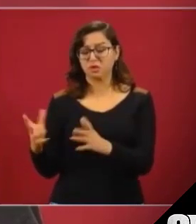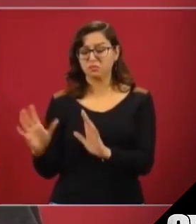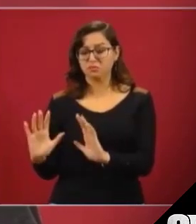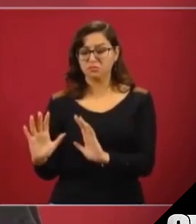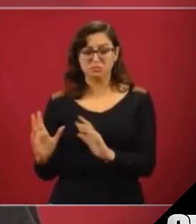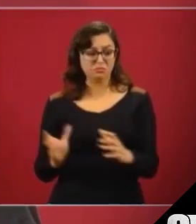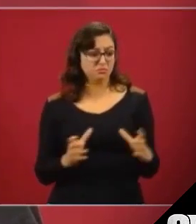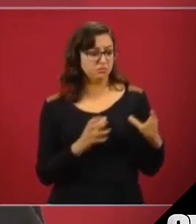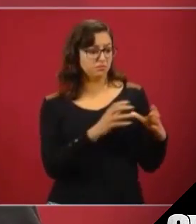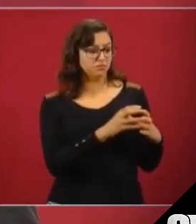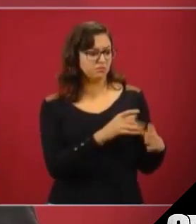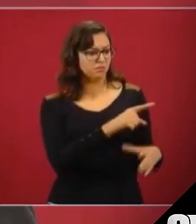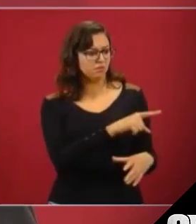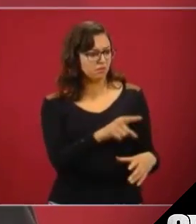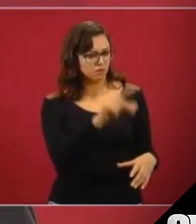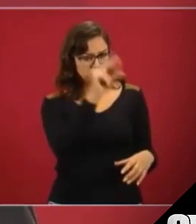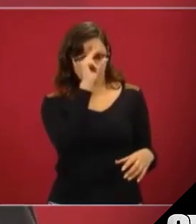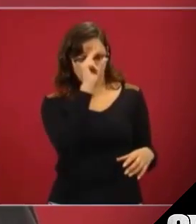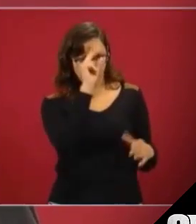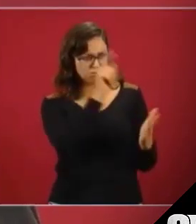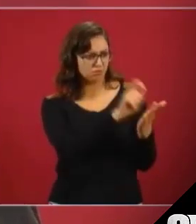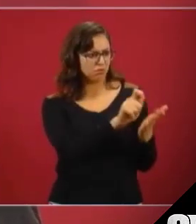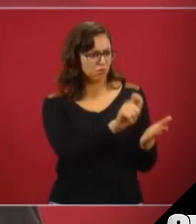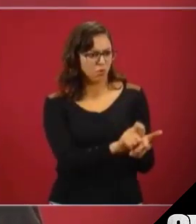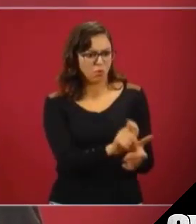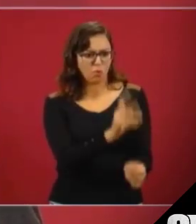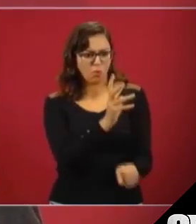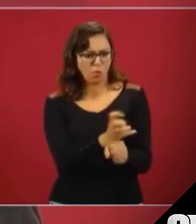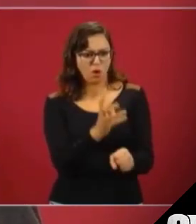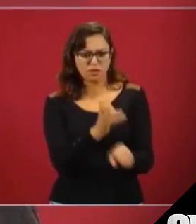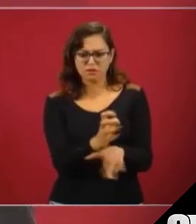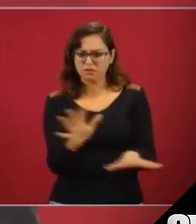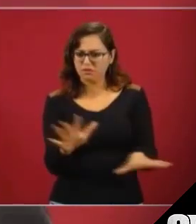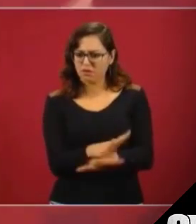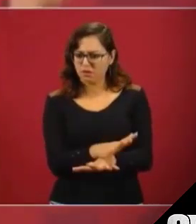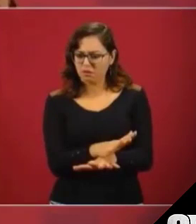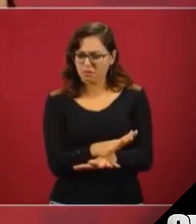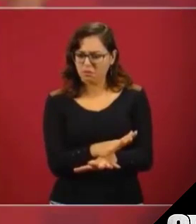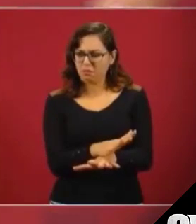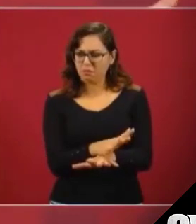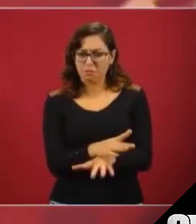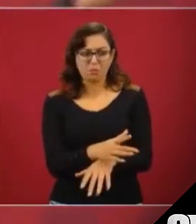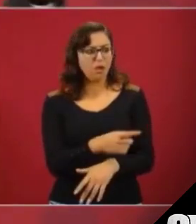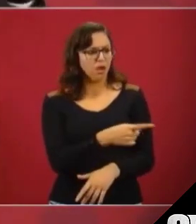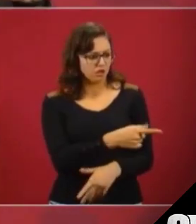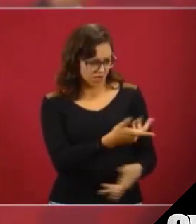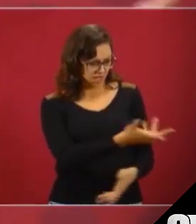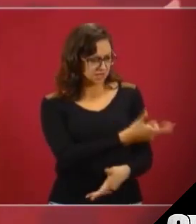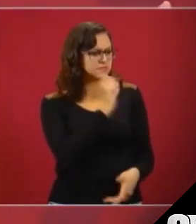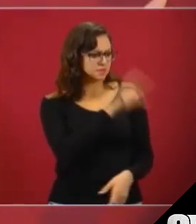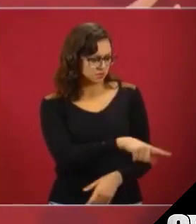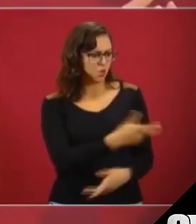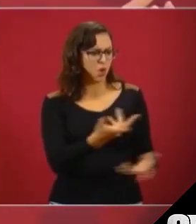que están a favor de la transformación, que hagan un desplegado, porque eso no.